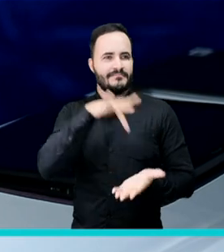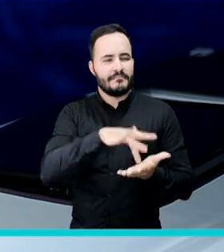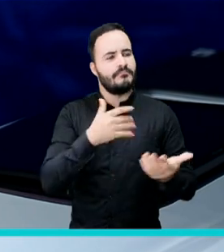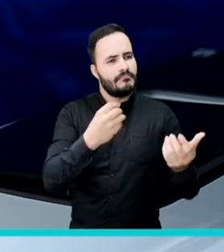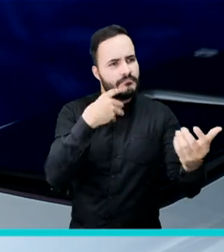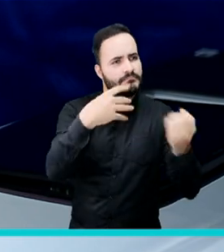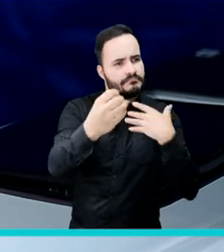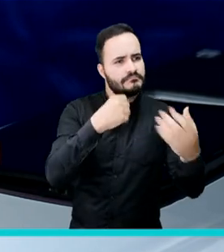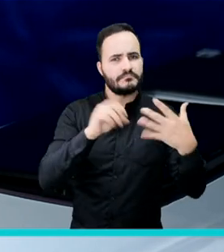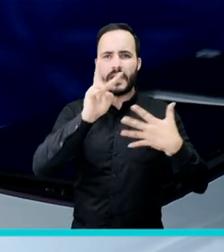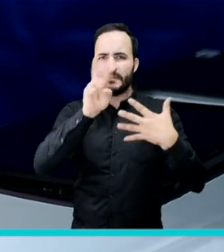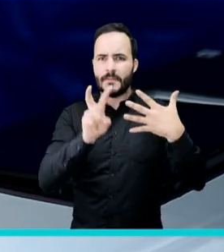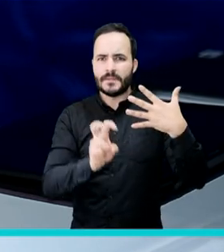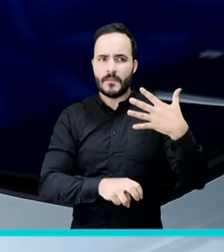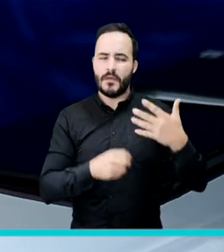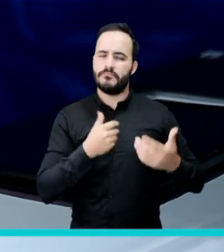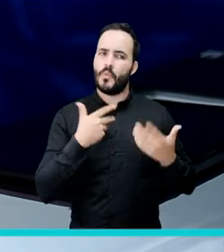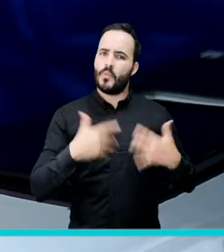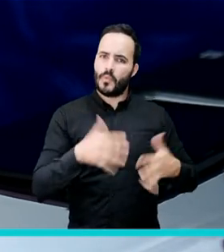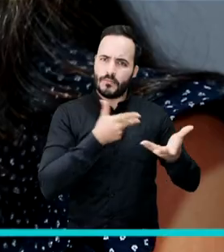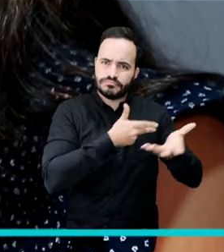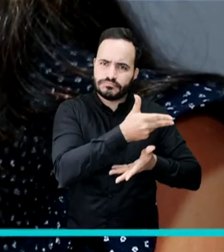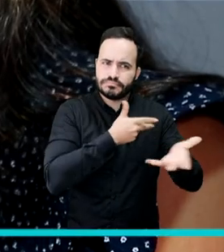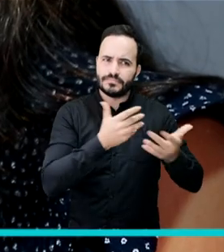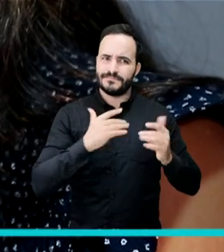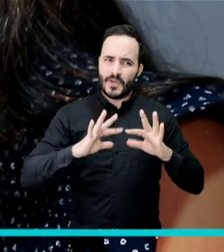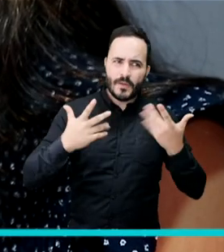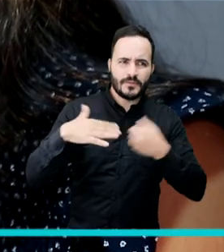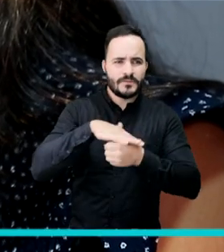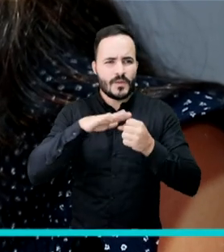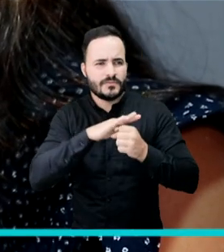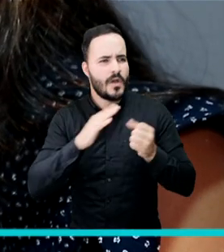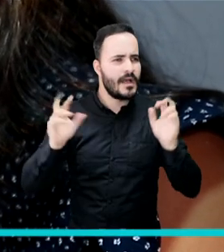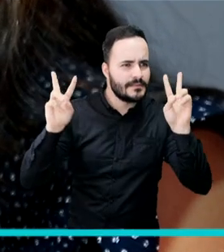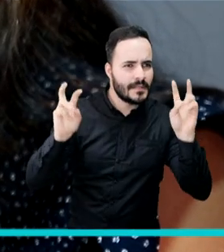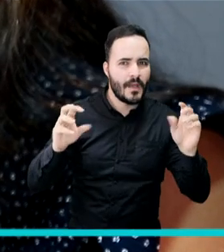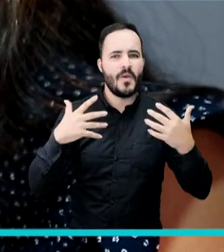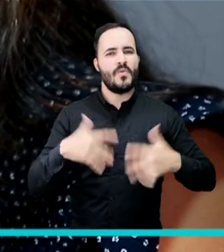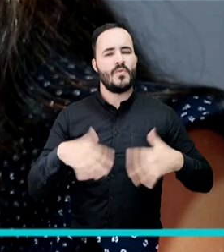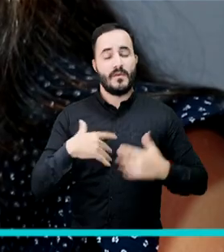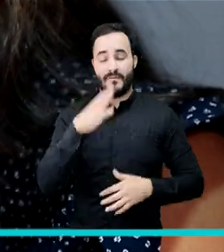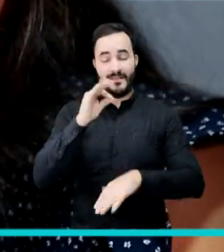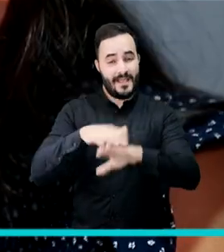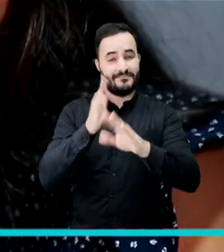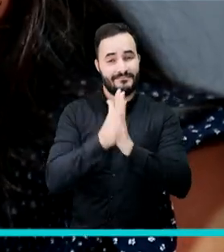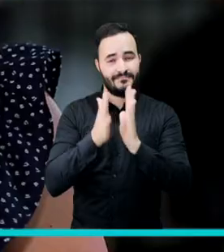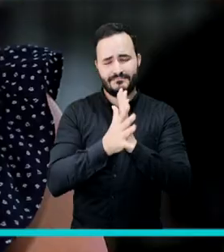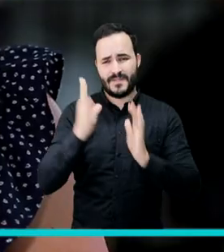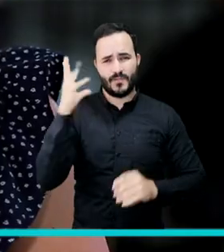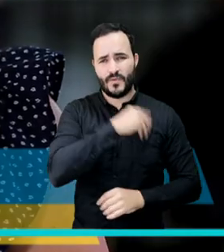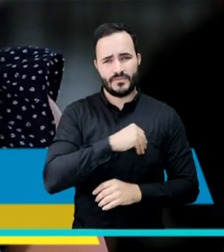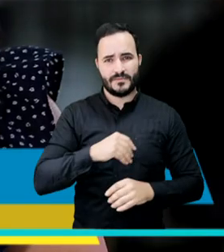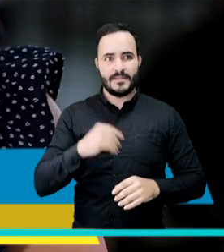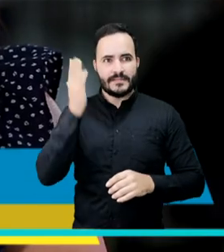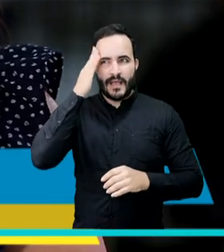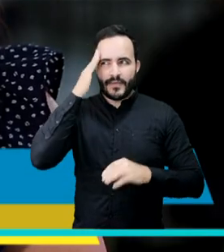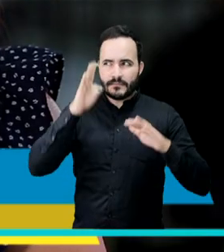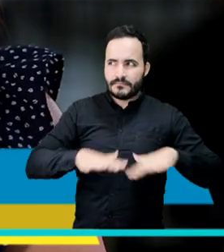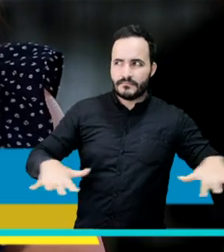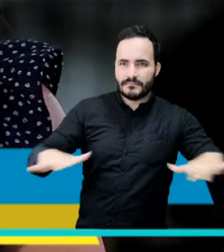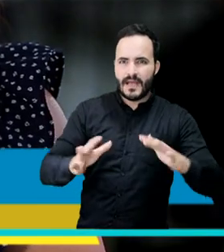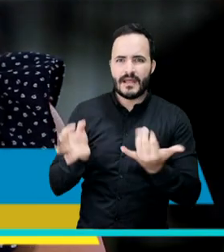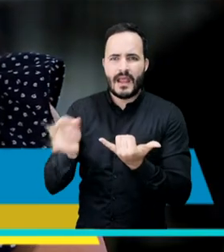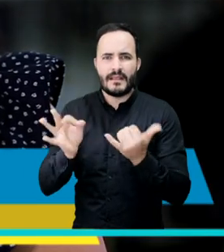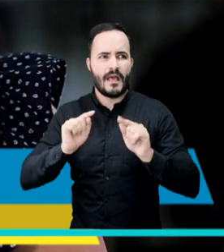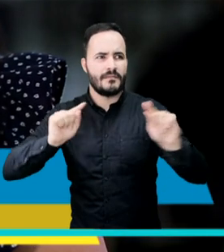charla con la instrucción y a partir del escuchadero, fue una experiencia muy bonita porque nos ponen